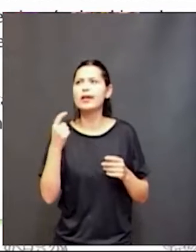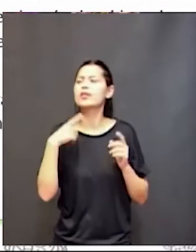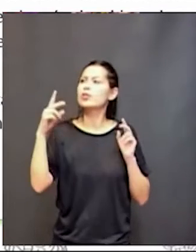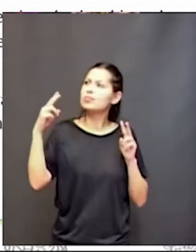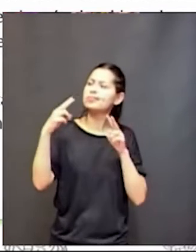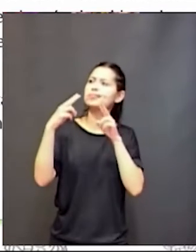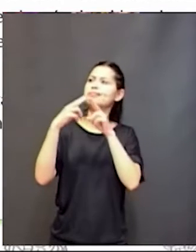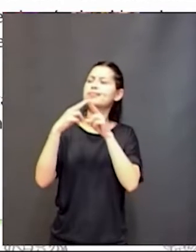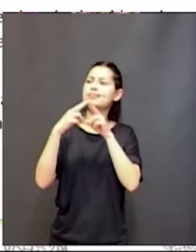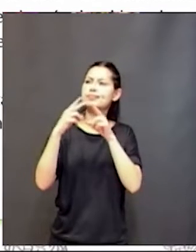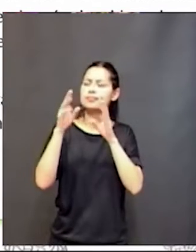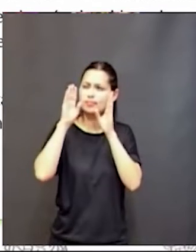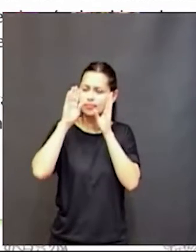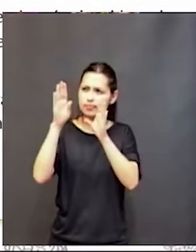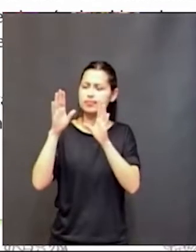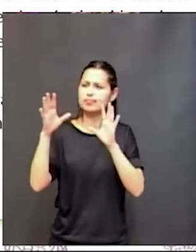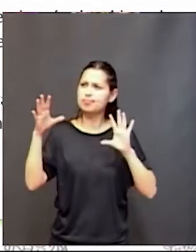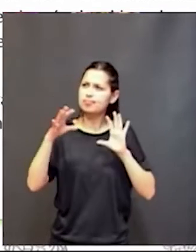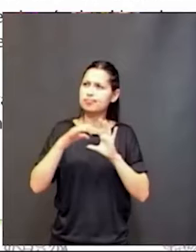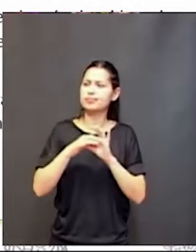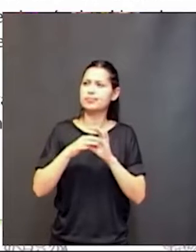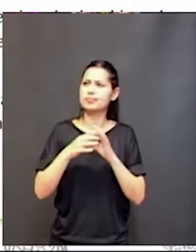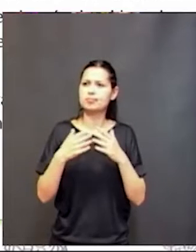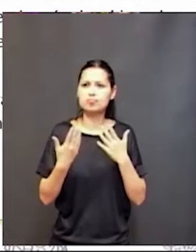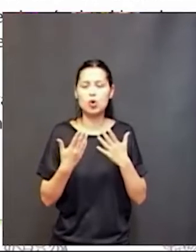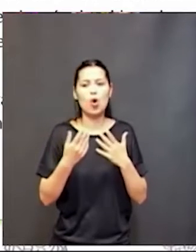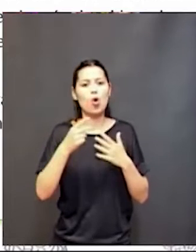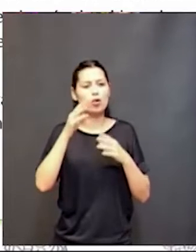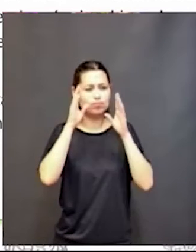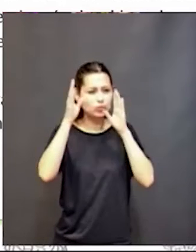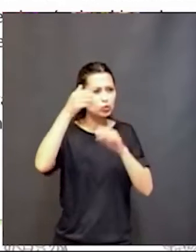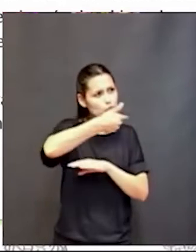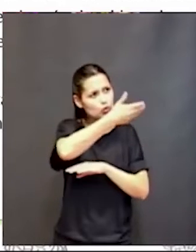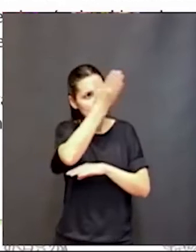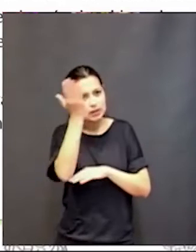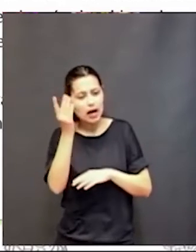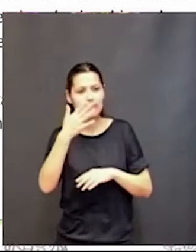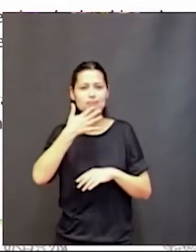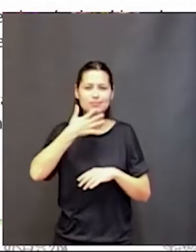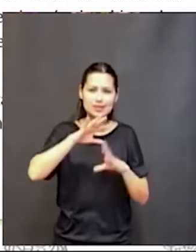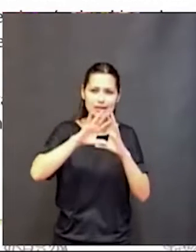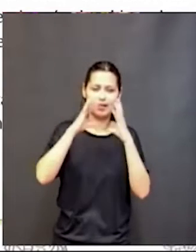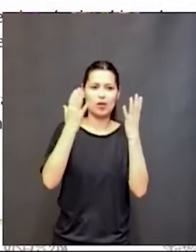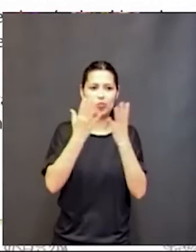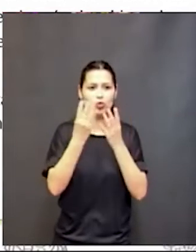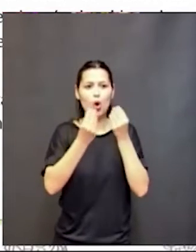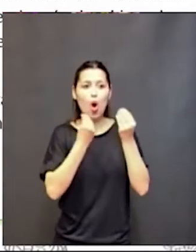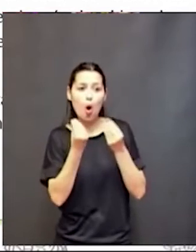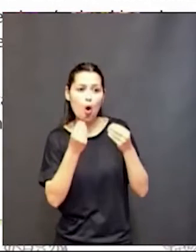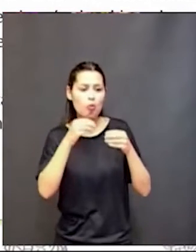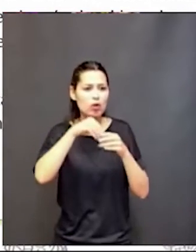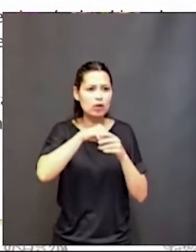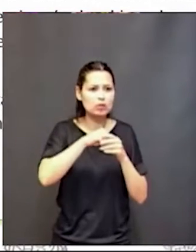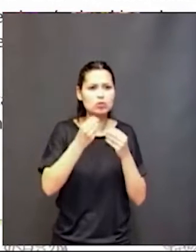atención conjunta, esta atención social que nos permite construir de manera colaborativa y cómo lo vamos a hacer, qué necesidad